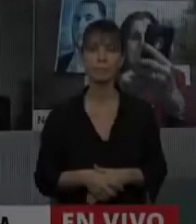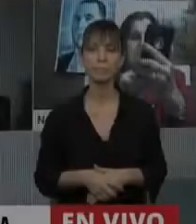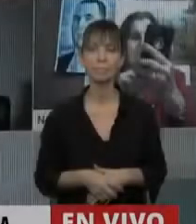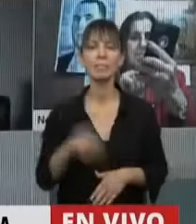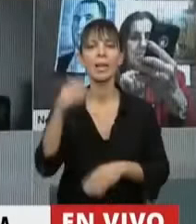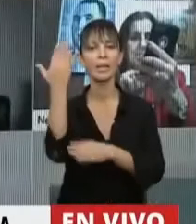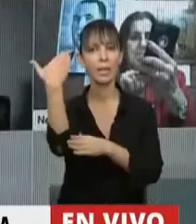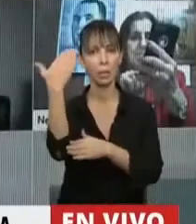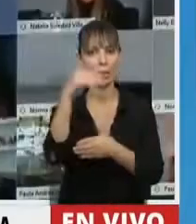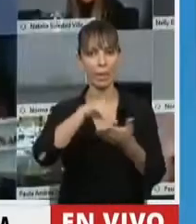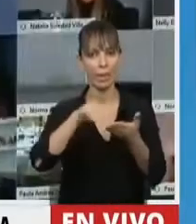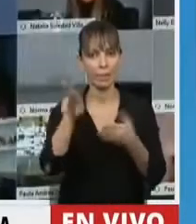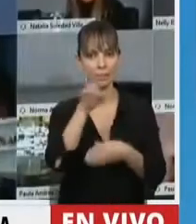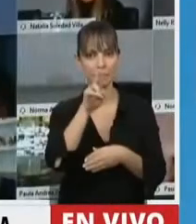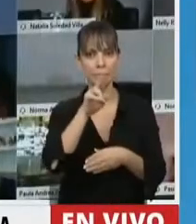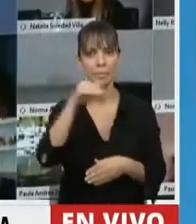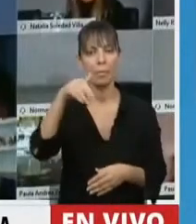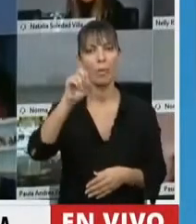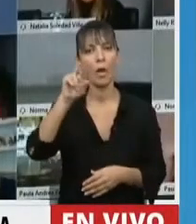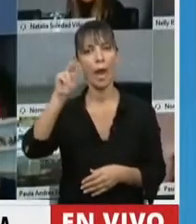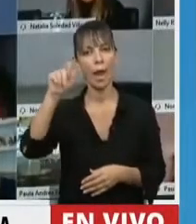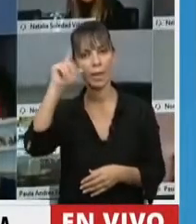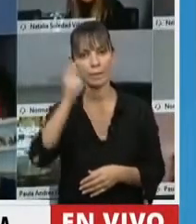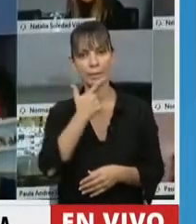Tiene la palabra la diputada Flavia Morales.